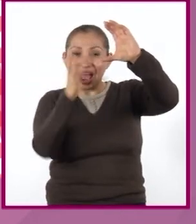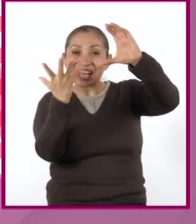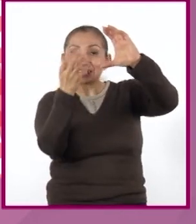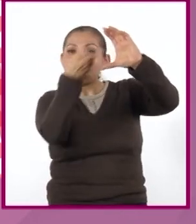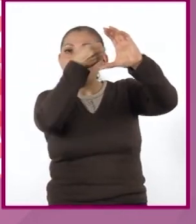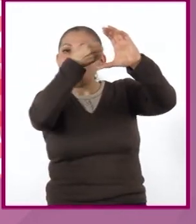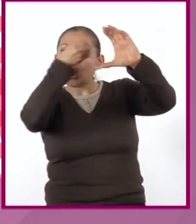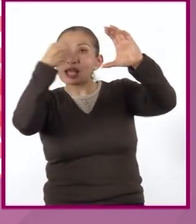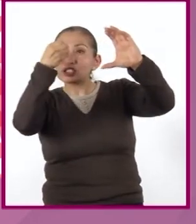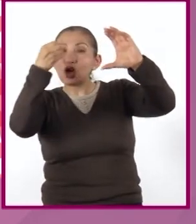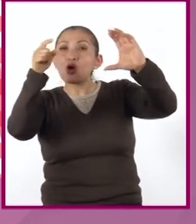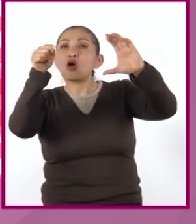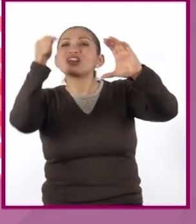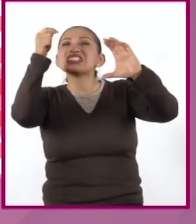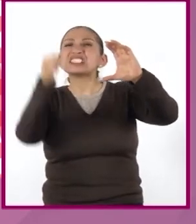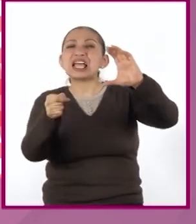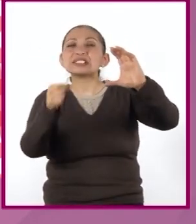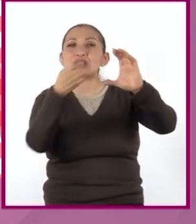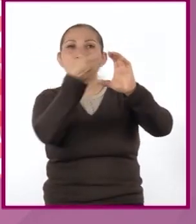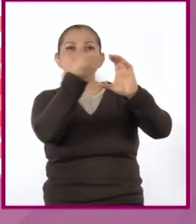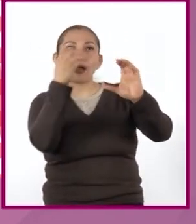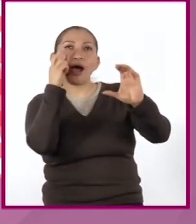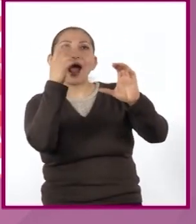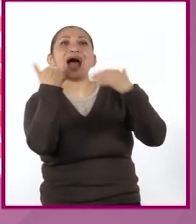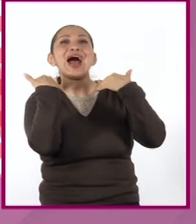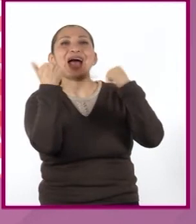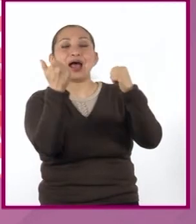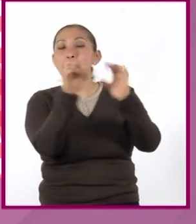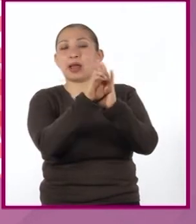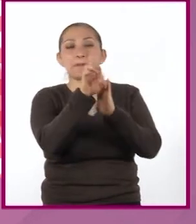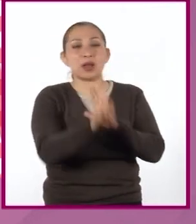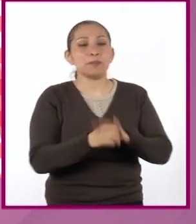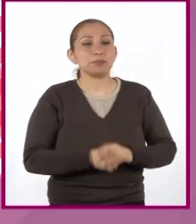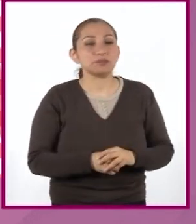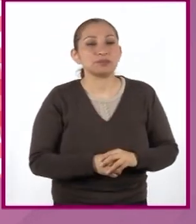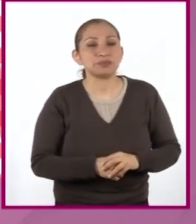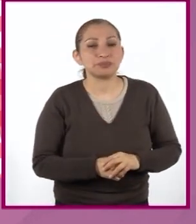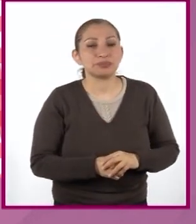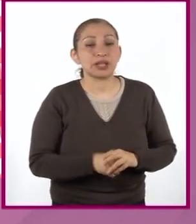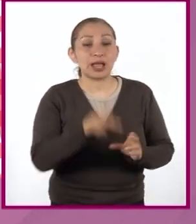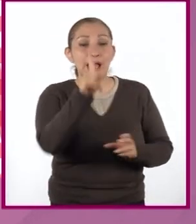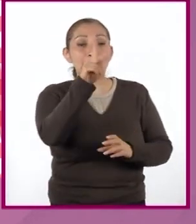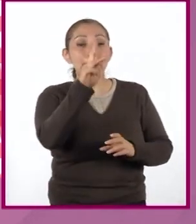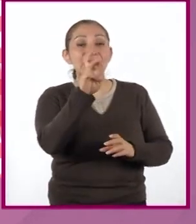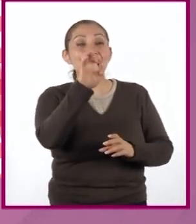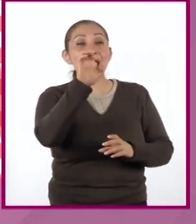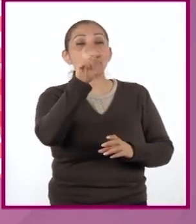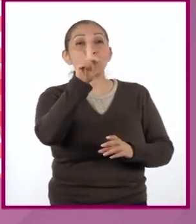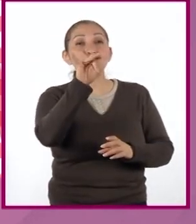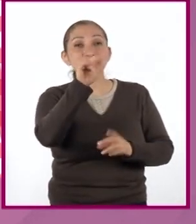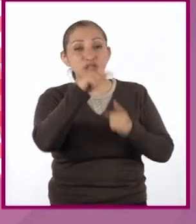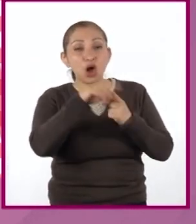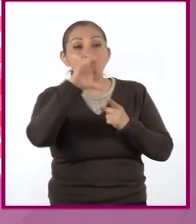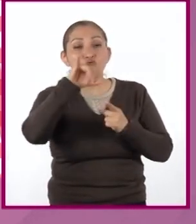oraciones con un significado lógico. Por ejemplo, las preposiciones, conjunciones, nexos,